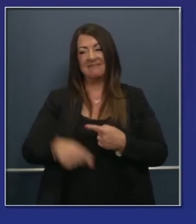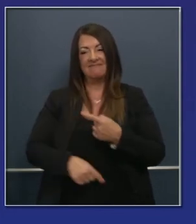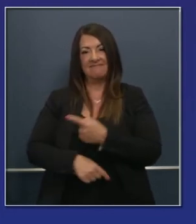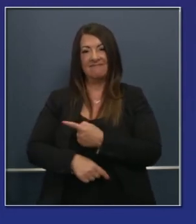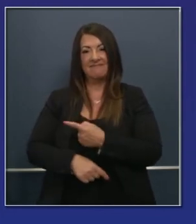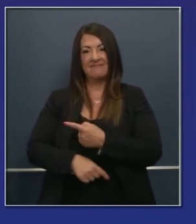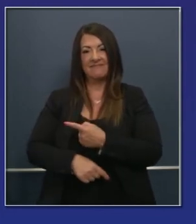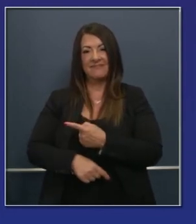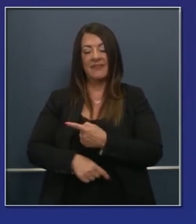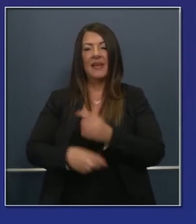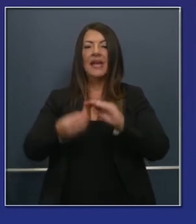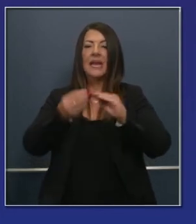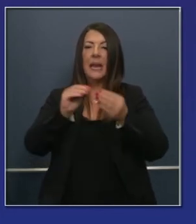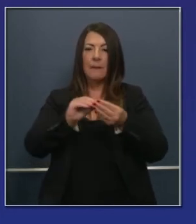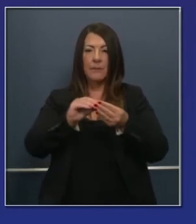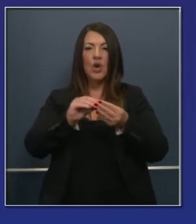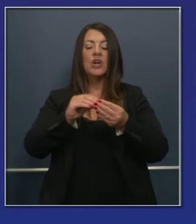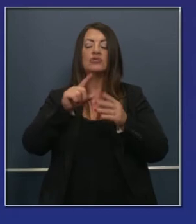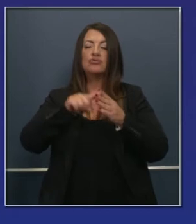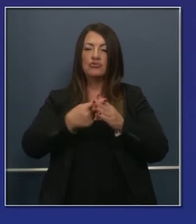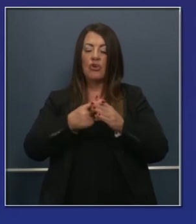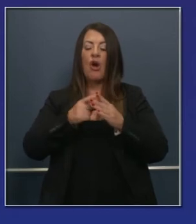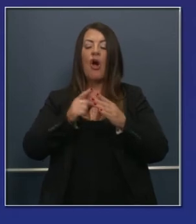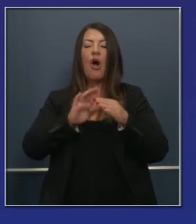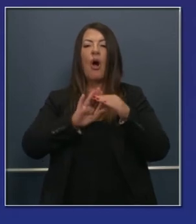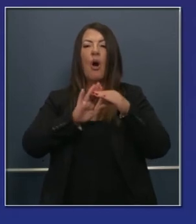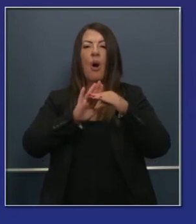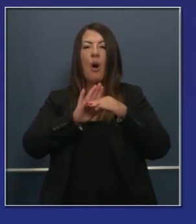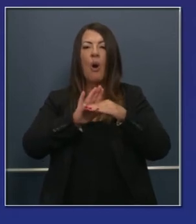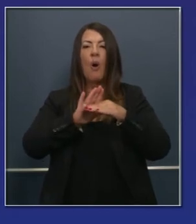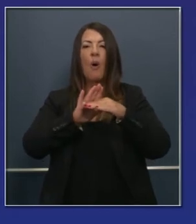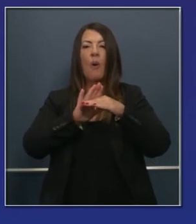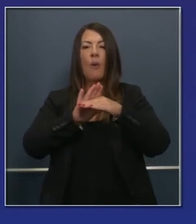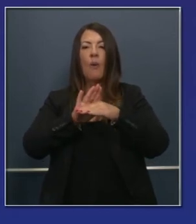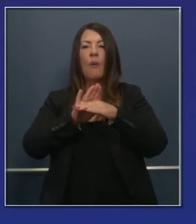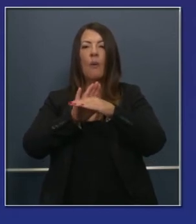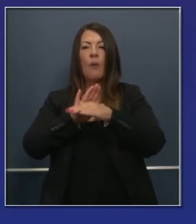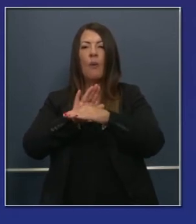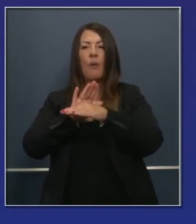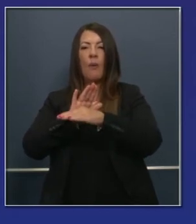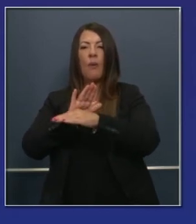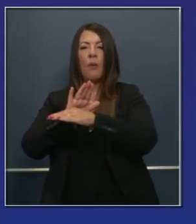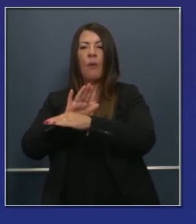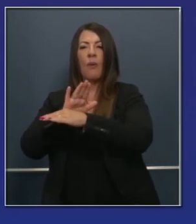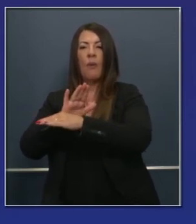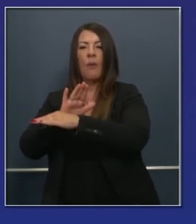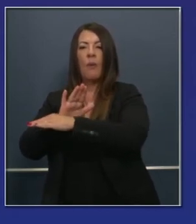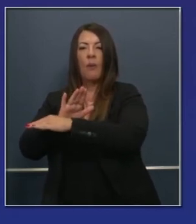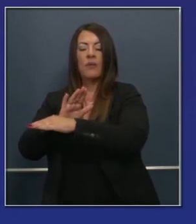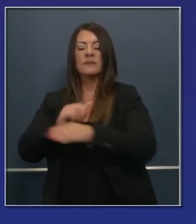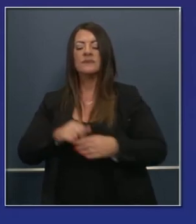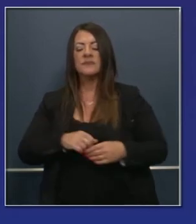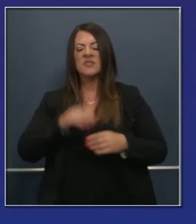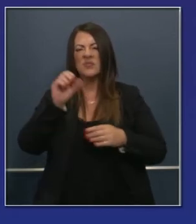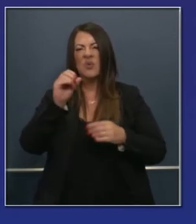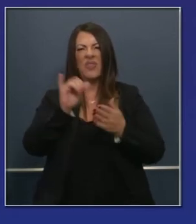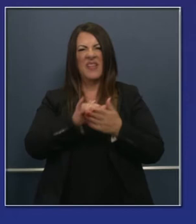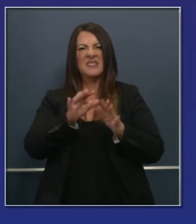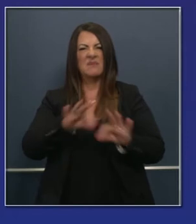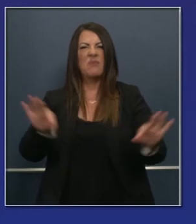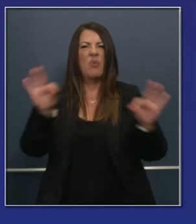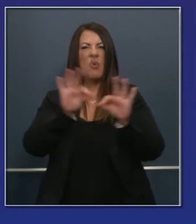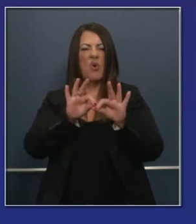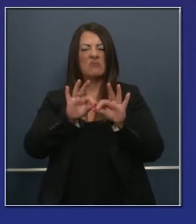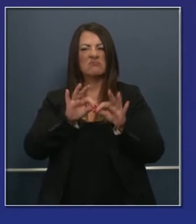relaciona con los otros números, estos números siguen bajando. El número de 14 días, 19.9%, casi 20